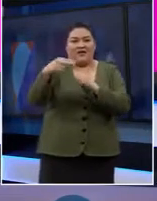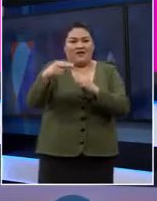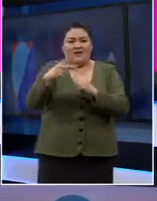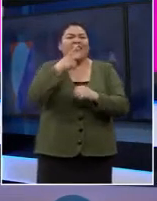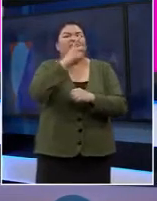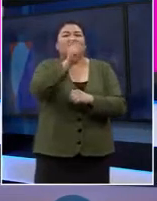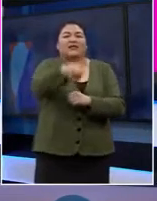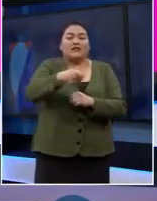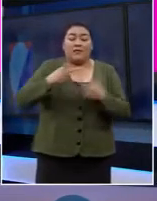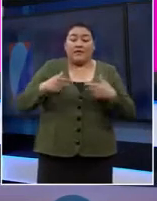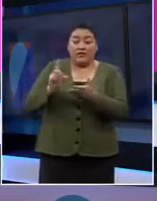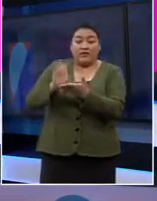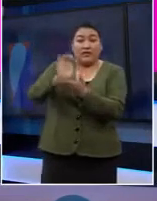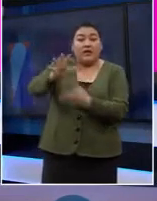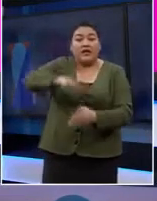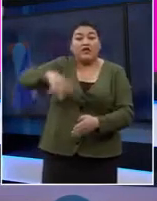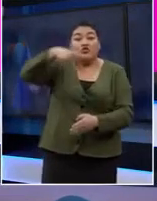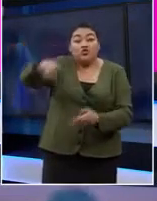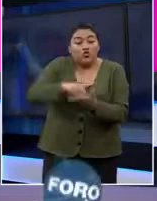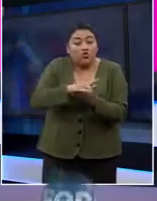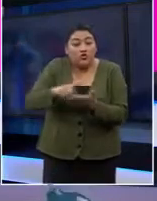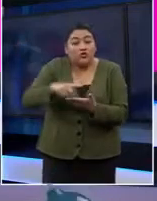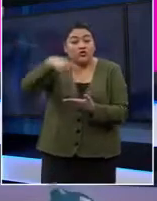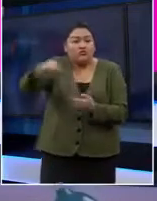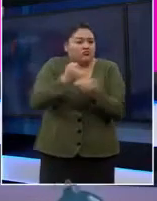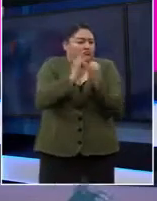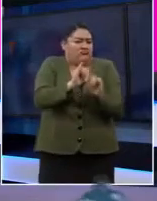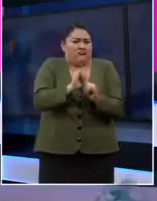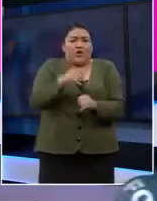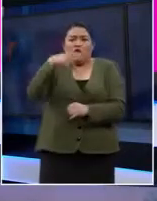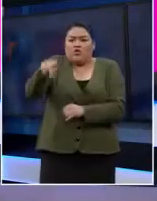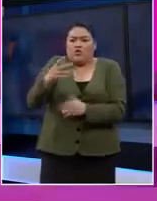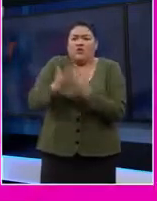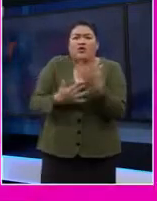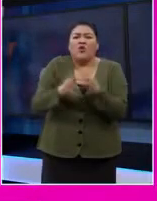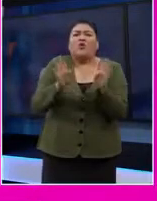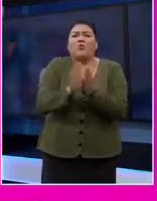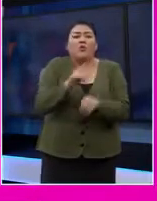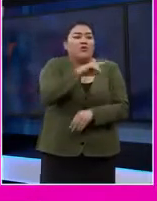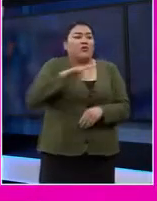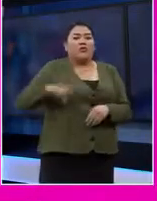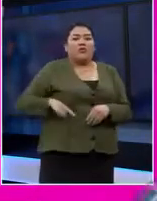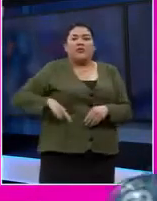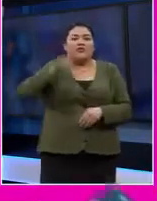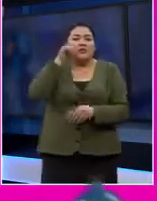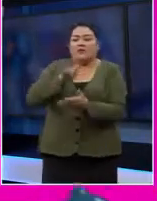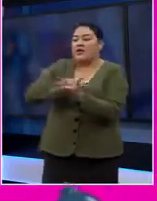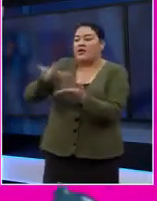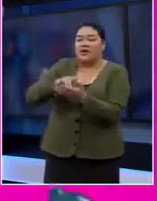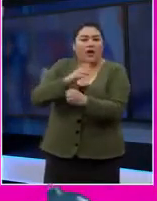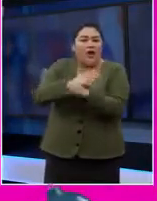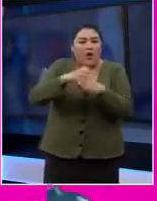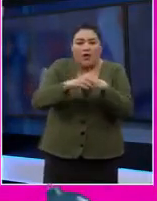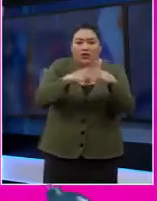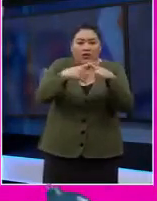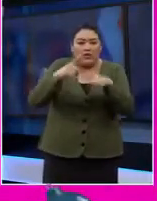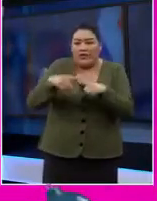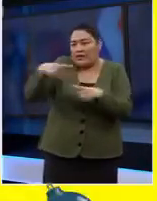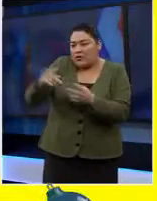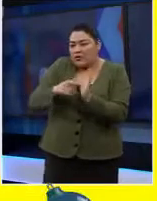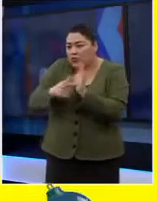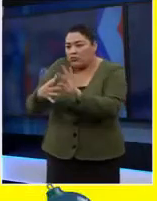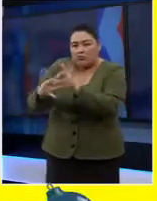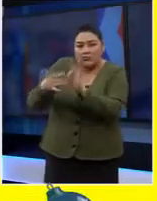personas con discapacidad deben de ejercer su autonomía, y en todo caso lo que tiene que hacer el Estado es apoyar con los mecanismos de apoyo a la toma de